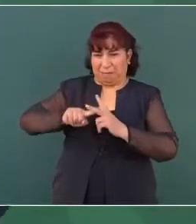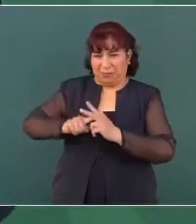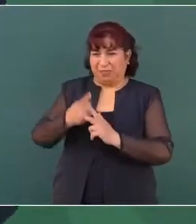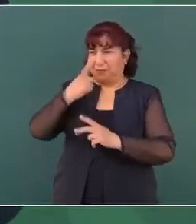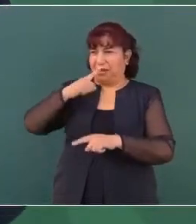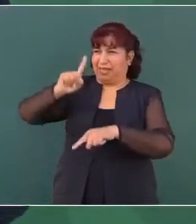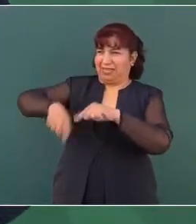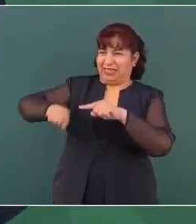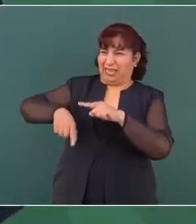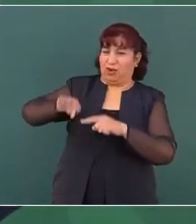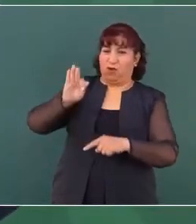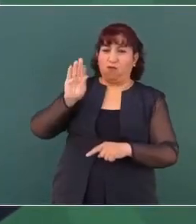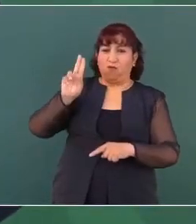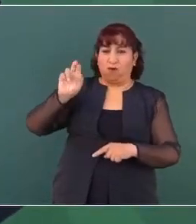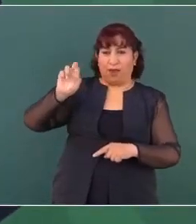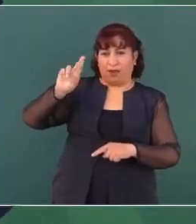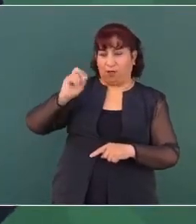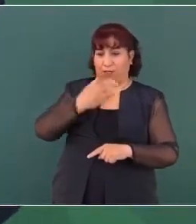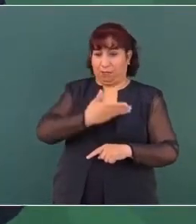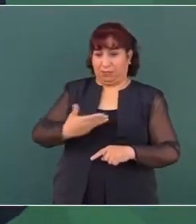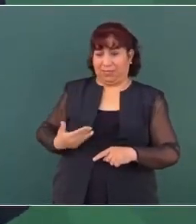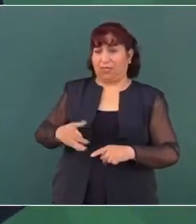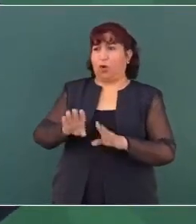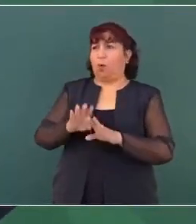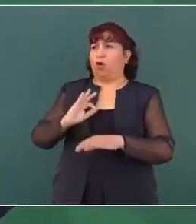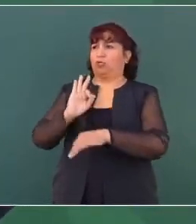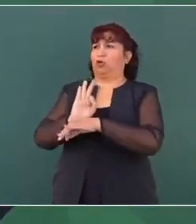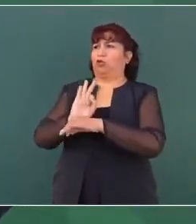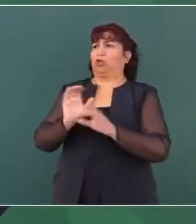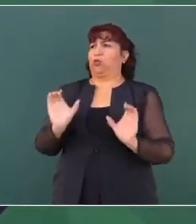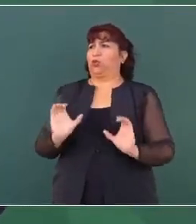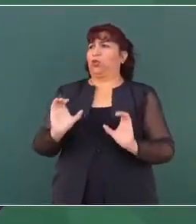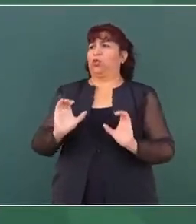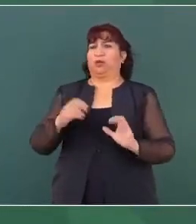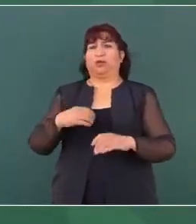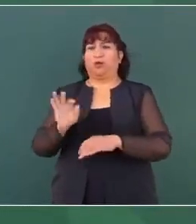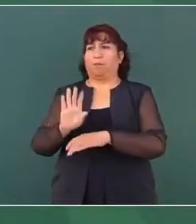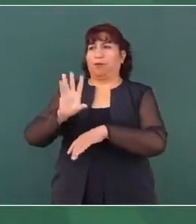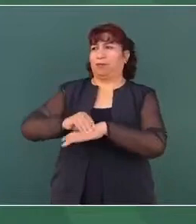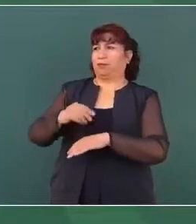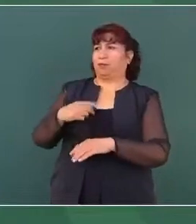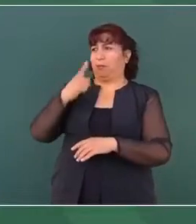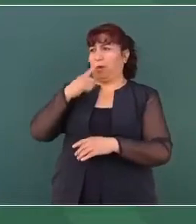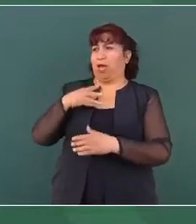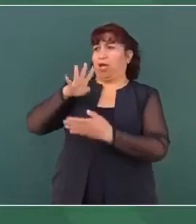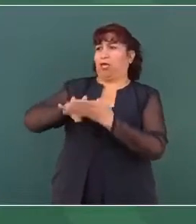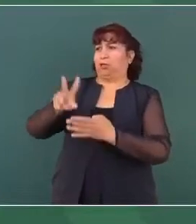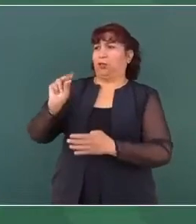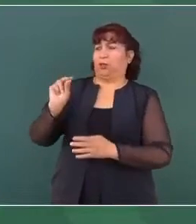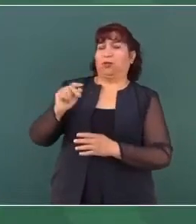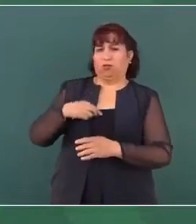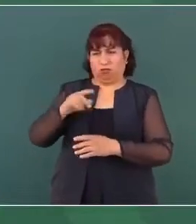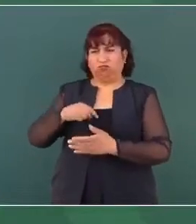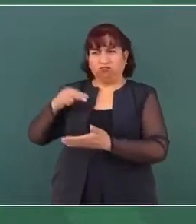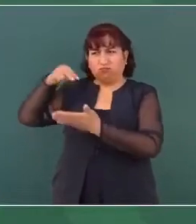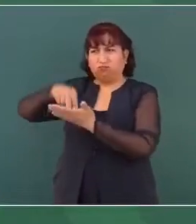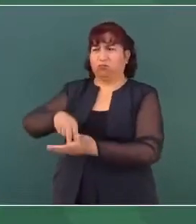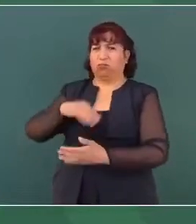quitar el fuero presidencial, como estoy protegido por el fuero presidencial, no voy a ir a declarar. Claro que voy,